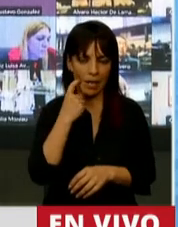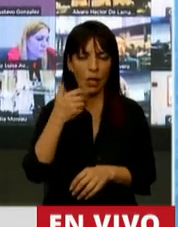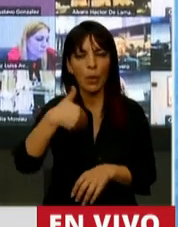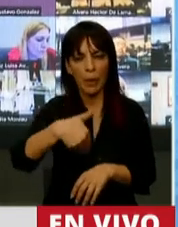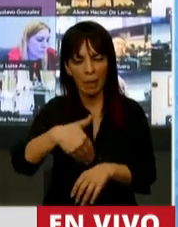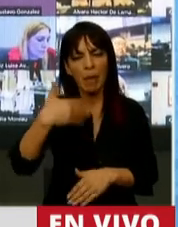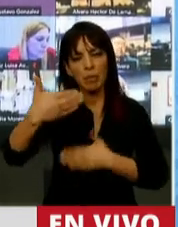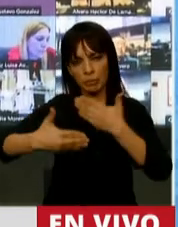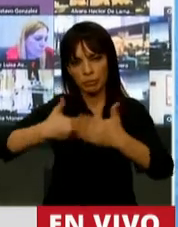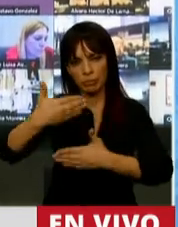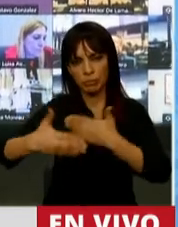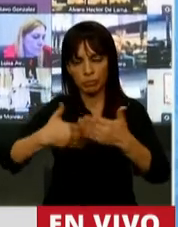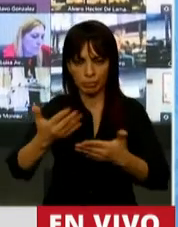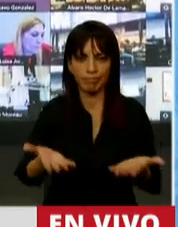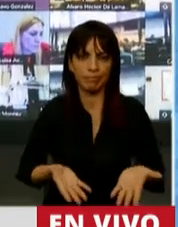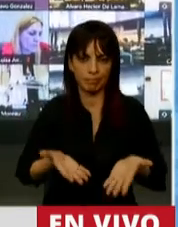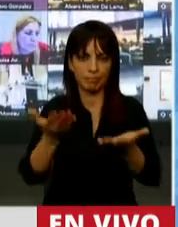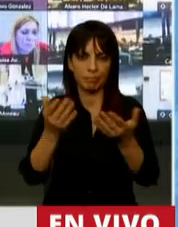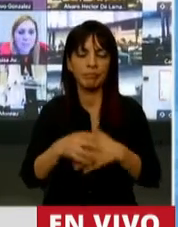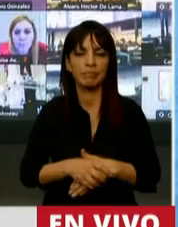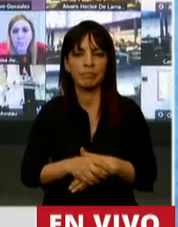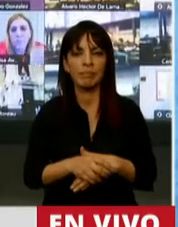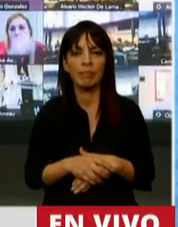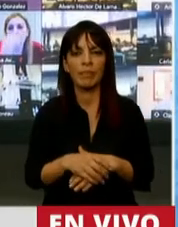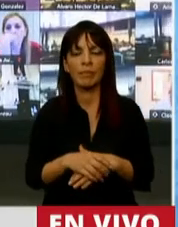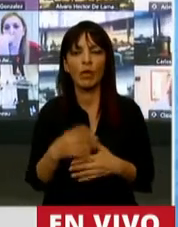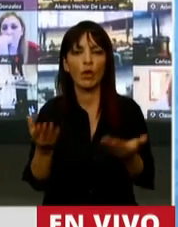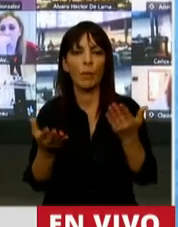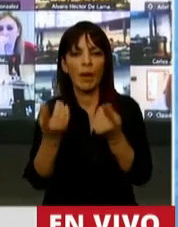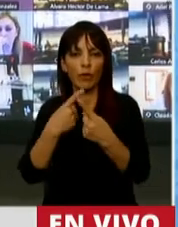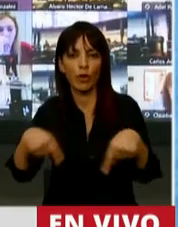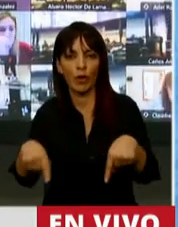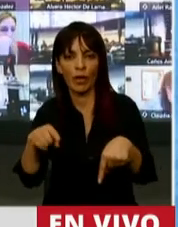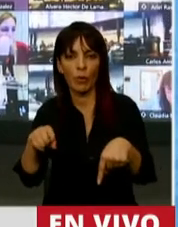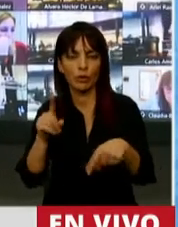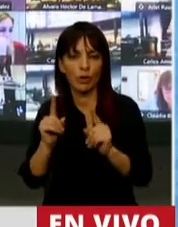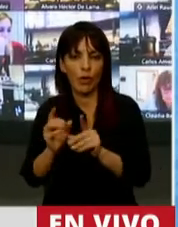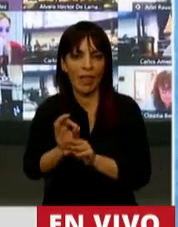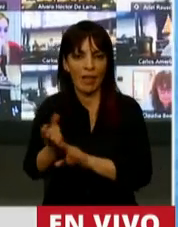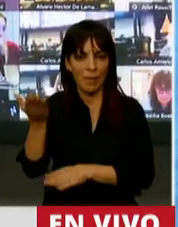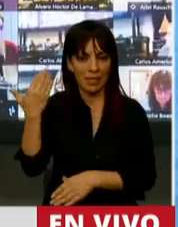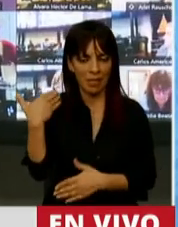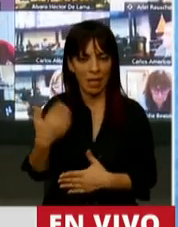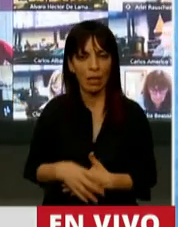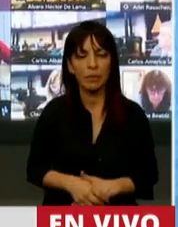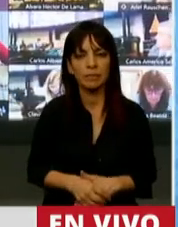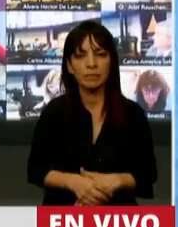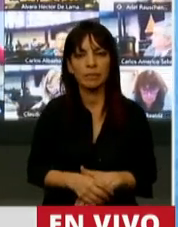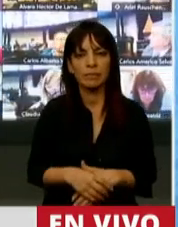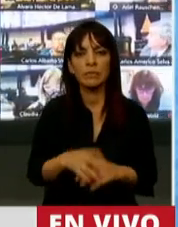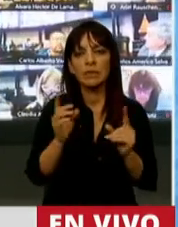tener un avance sustantivo con respecto a los recursos con que contaba el año pasado y